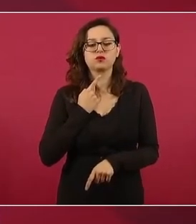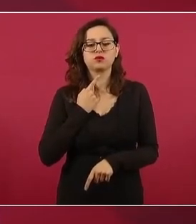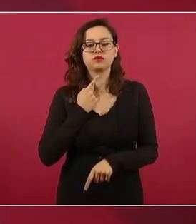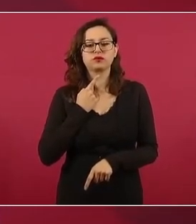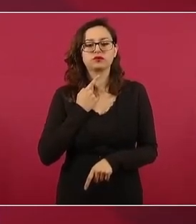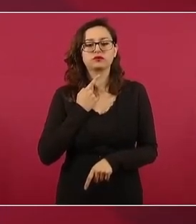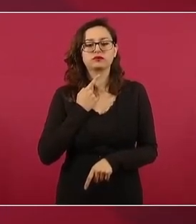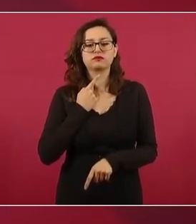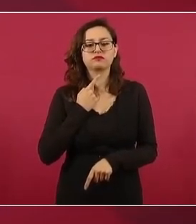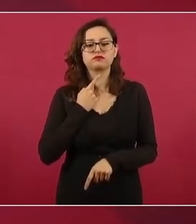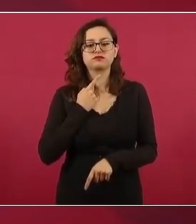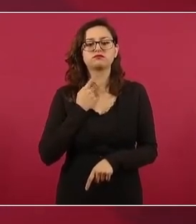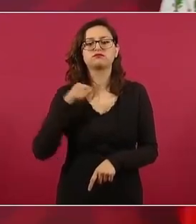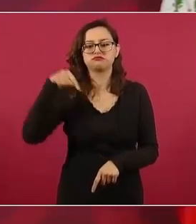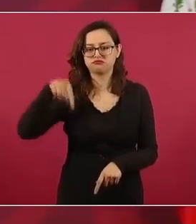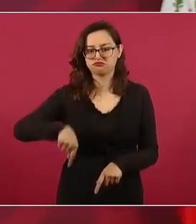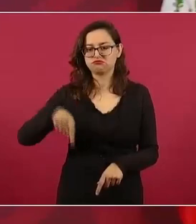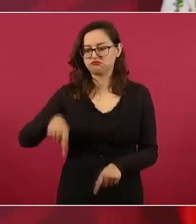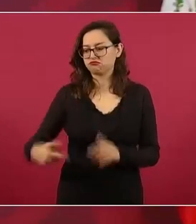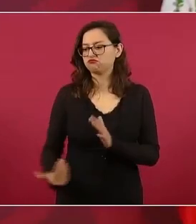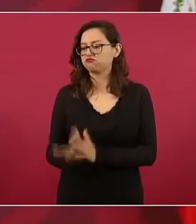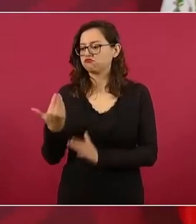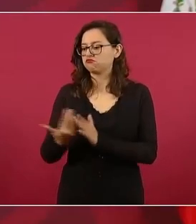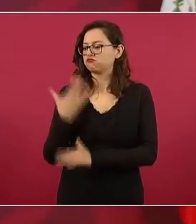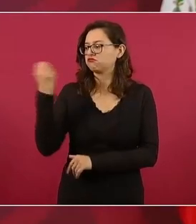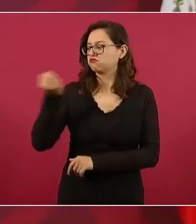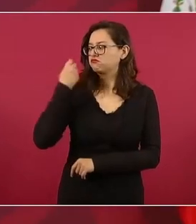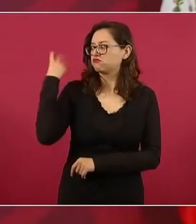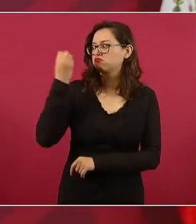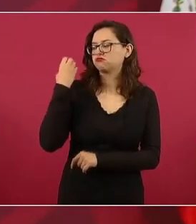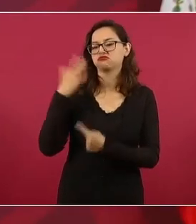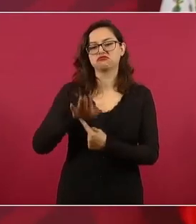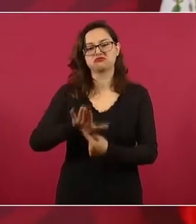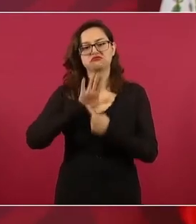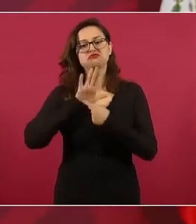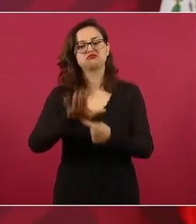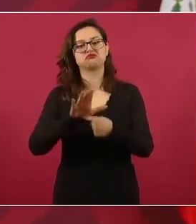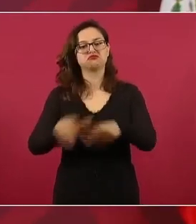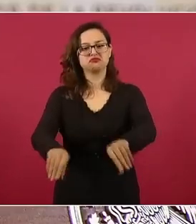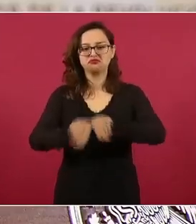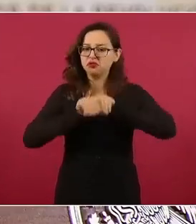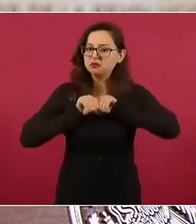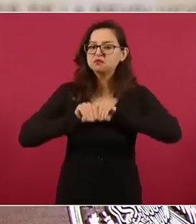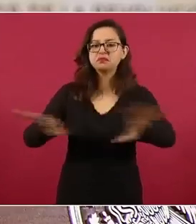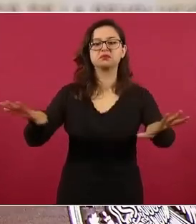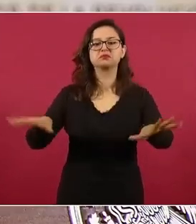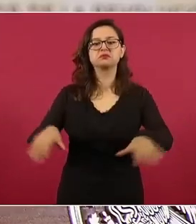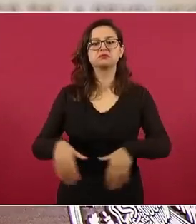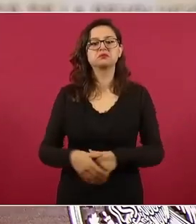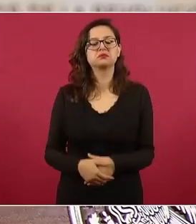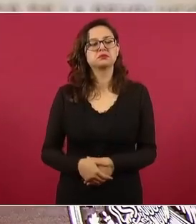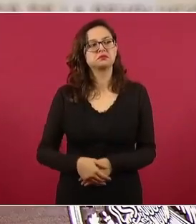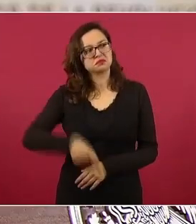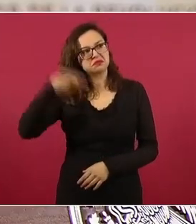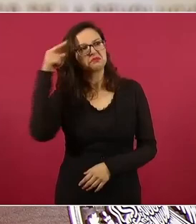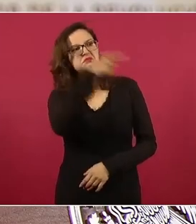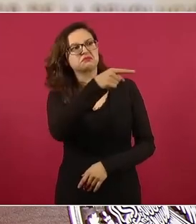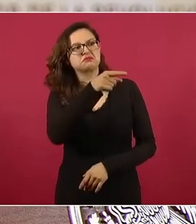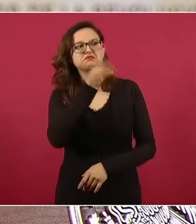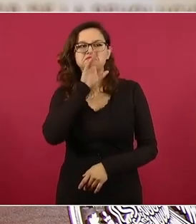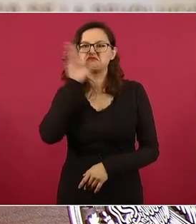aquí en la mañanera va a ser señalado